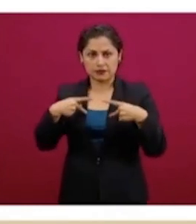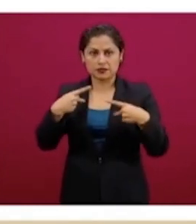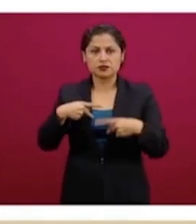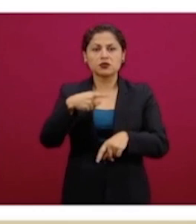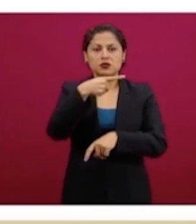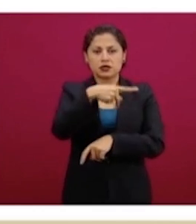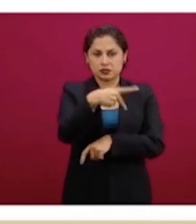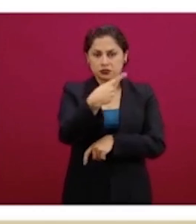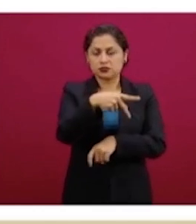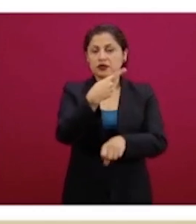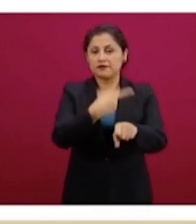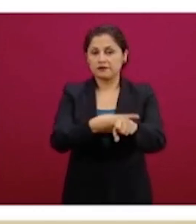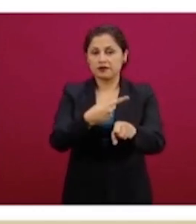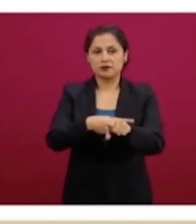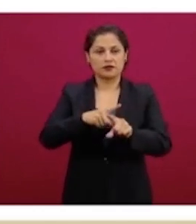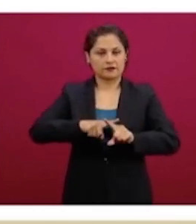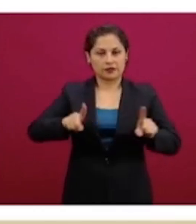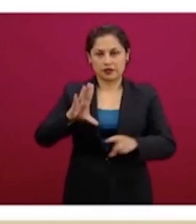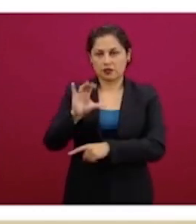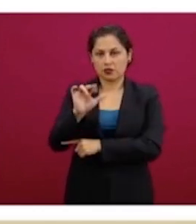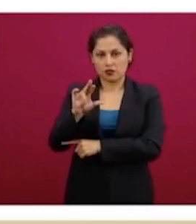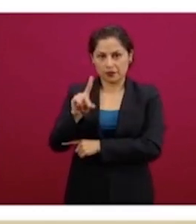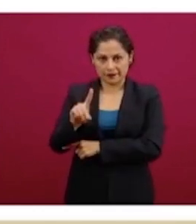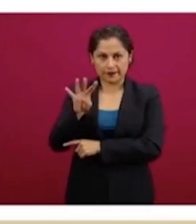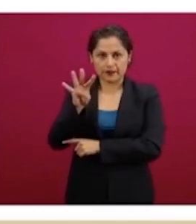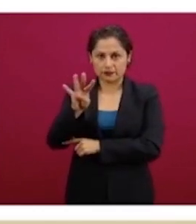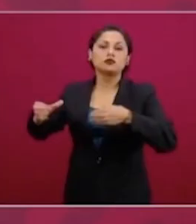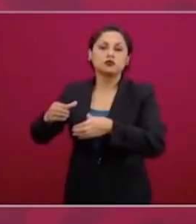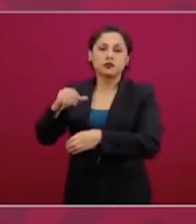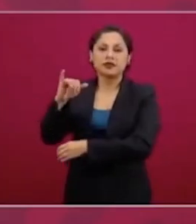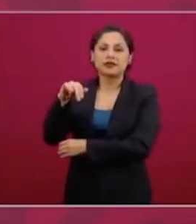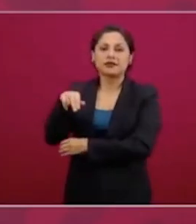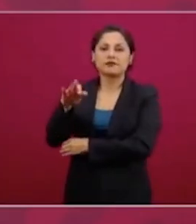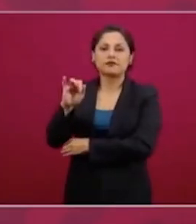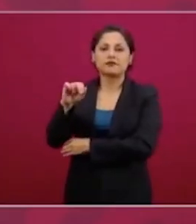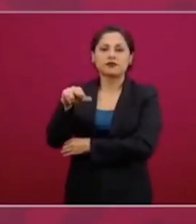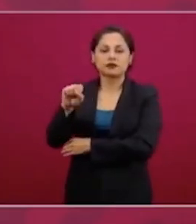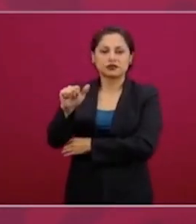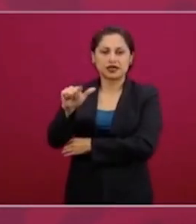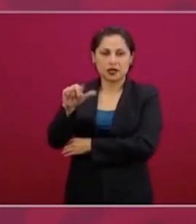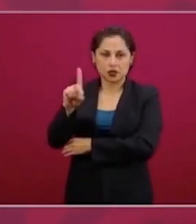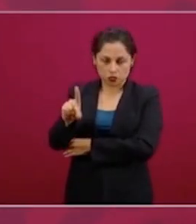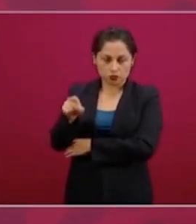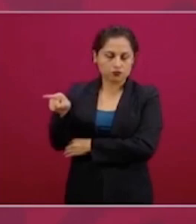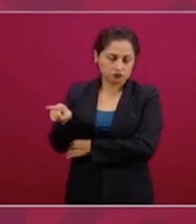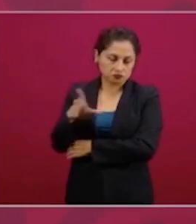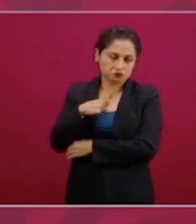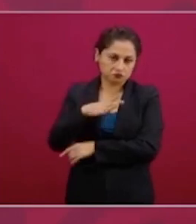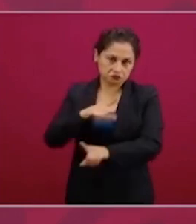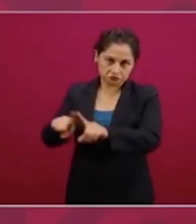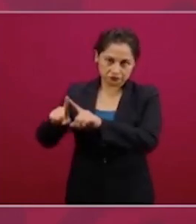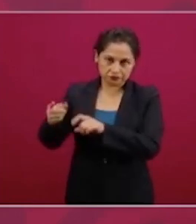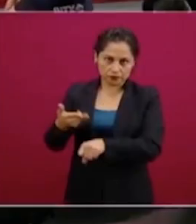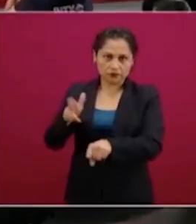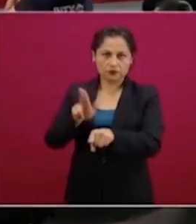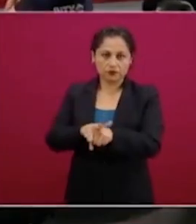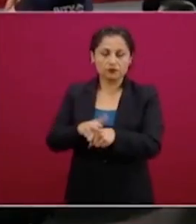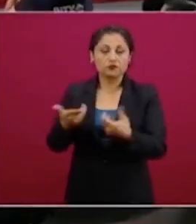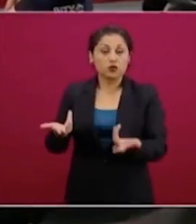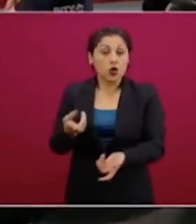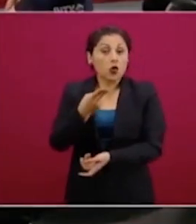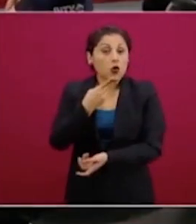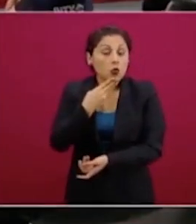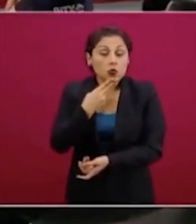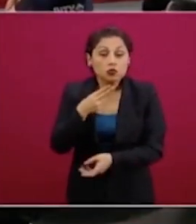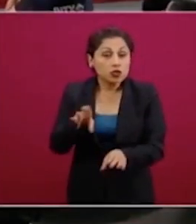sean canalizadas a hospitales privadas para su atención. Se va a utilizar un número de contacto, un número telefónico que